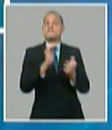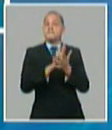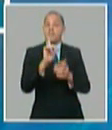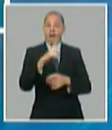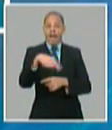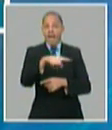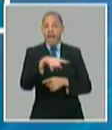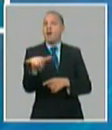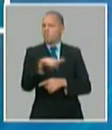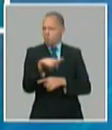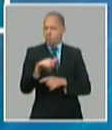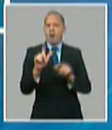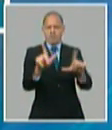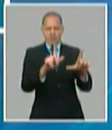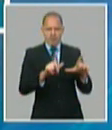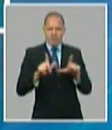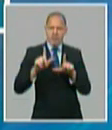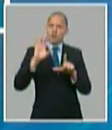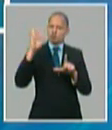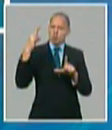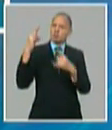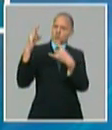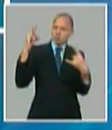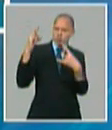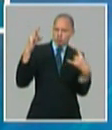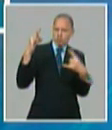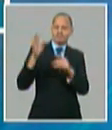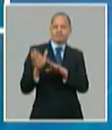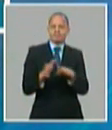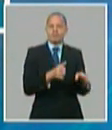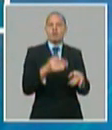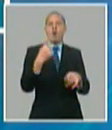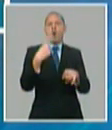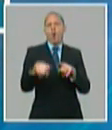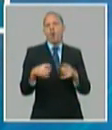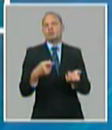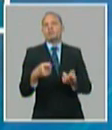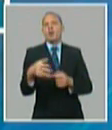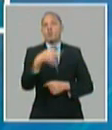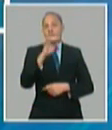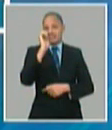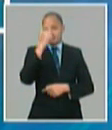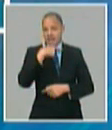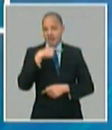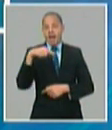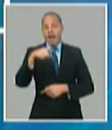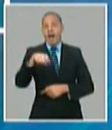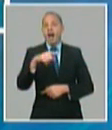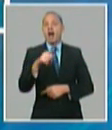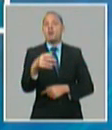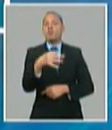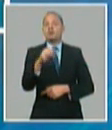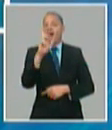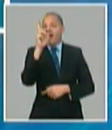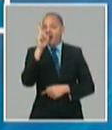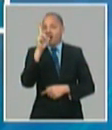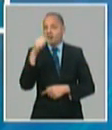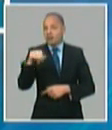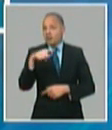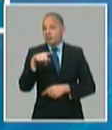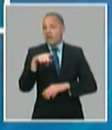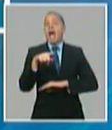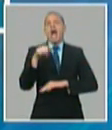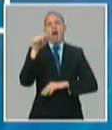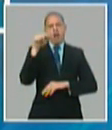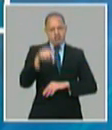la bioeléctrica Ciro Redondo primera bioeléctrica en el país diseñada para generar 390 MW en el año y entregar al sistema